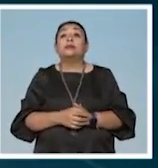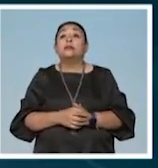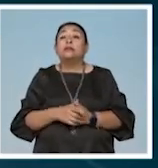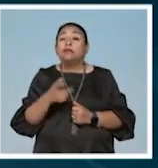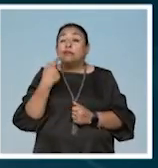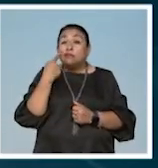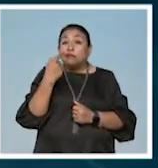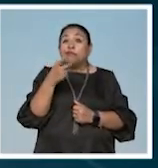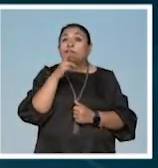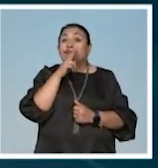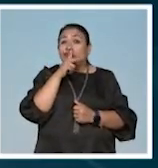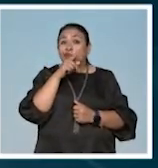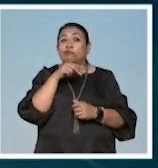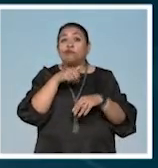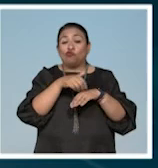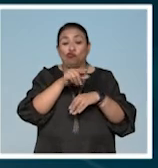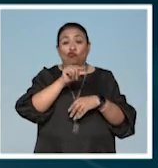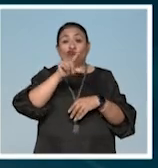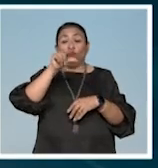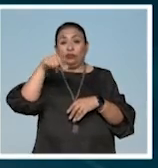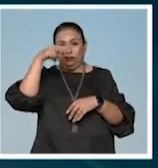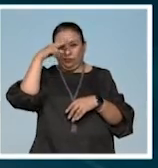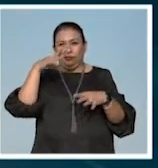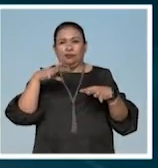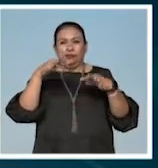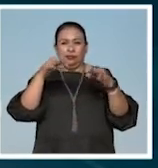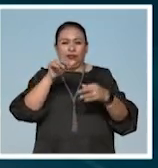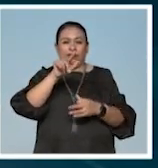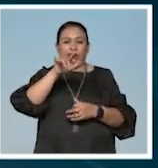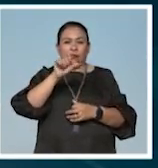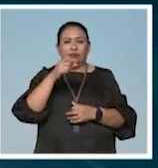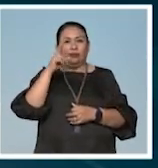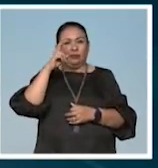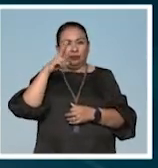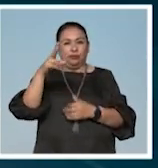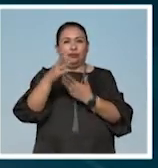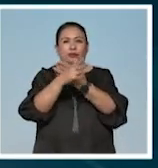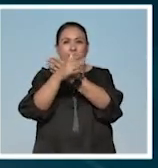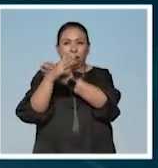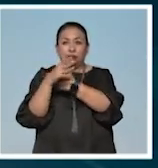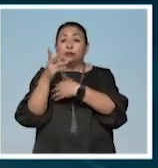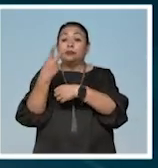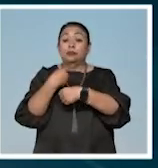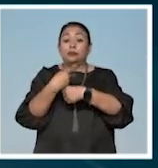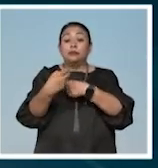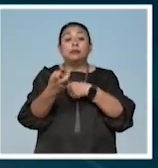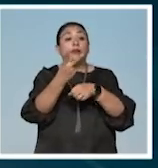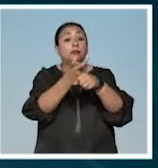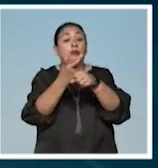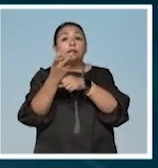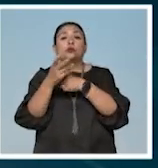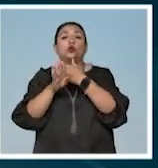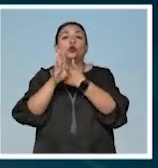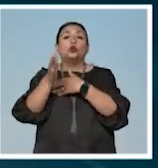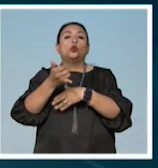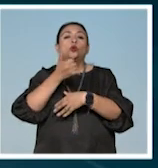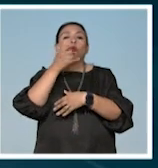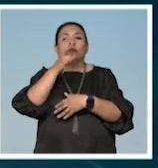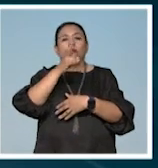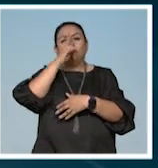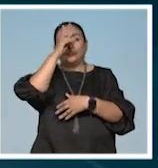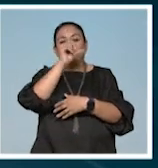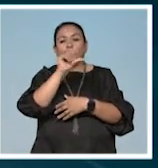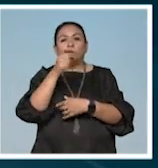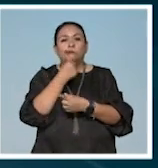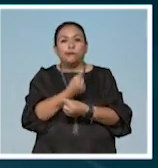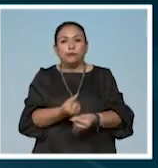Ante preocupantes estadísticas en México, la Fundación Alas Soñando Mariposas nos invita a prevenir las violencias en la